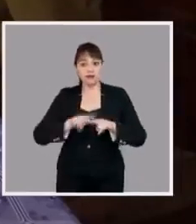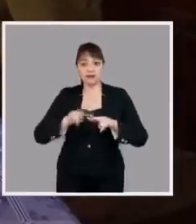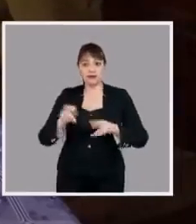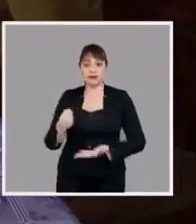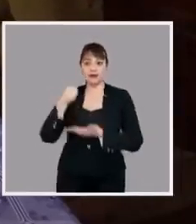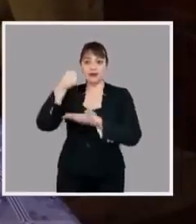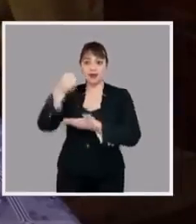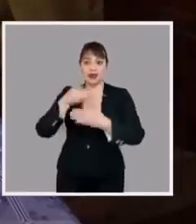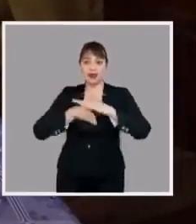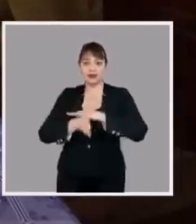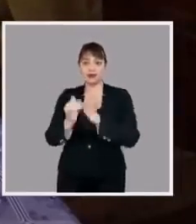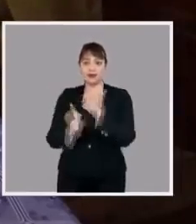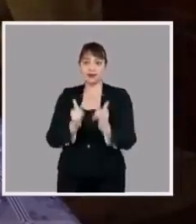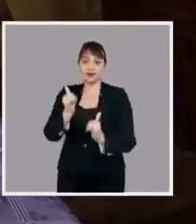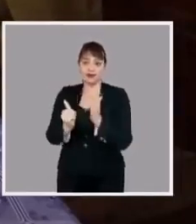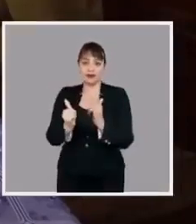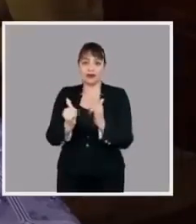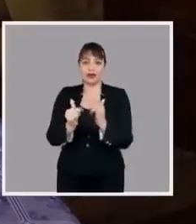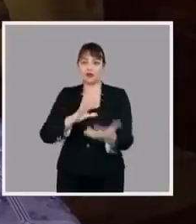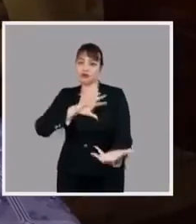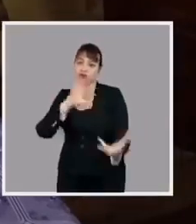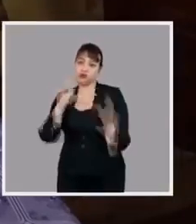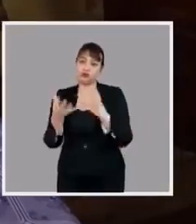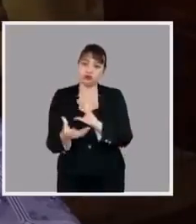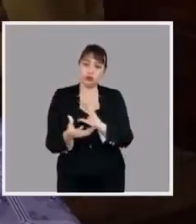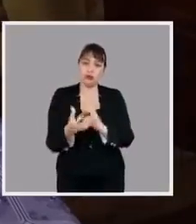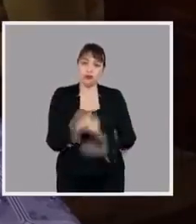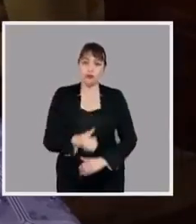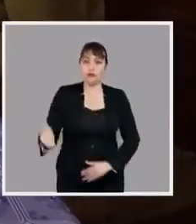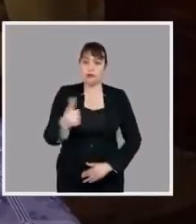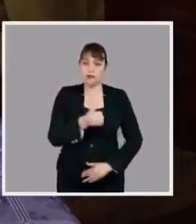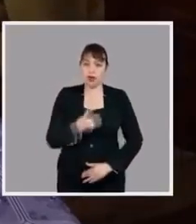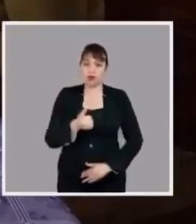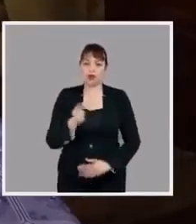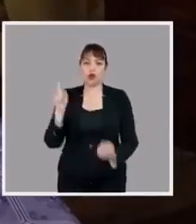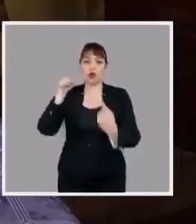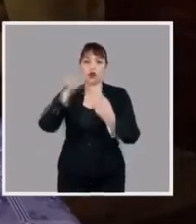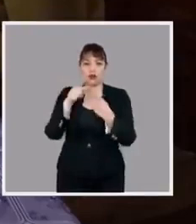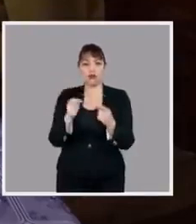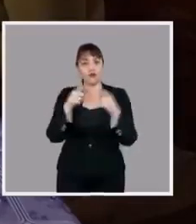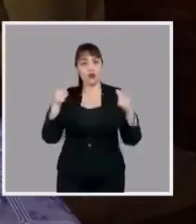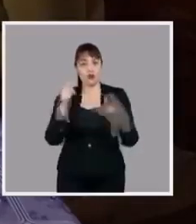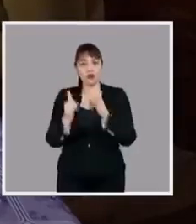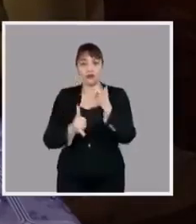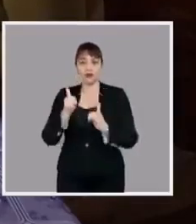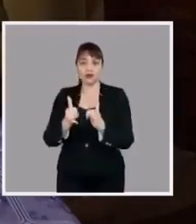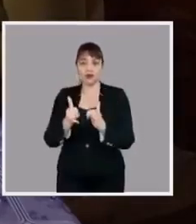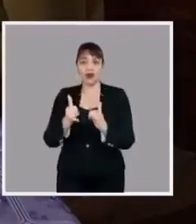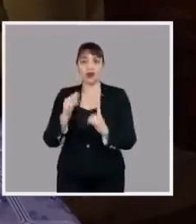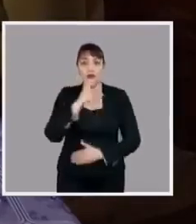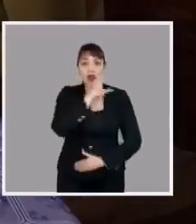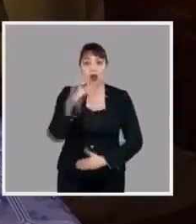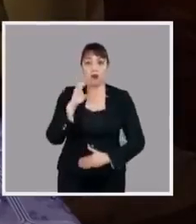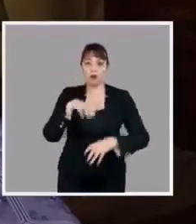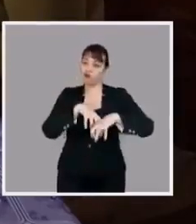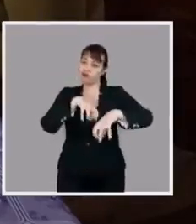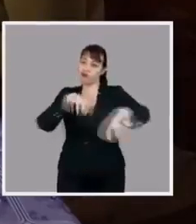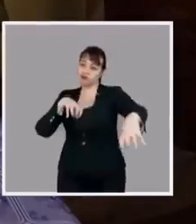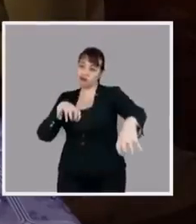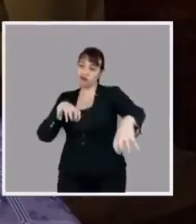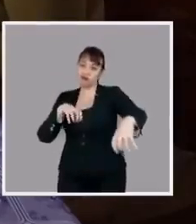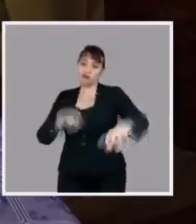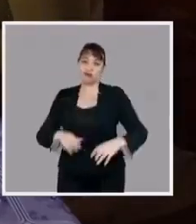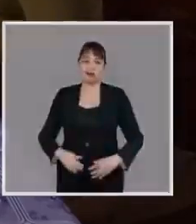crearemos el Fondo de Banda Ancha Universal para ampliar el acceso y conectividad digital al mundo rural, aislado y